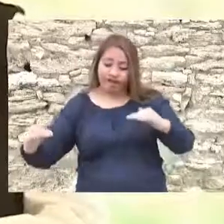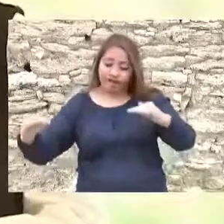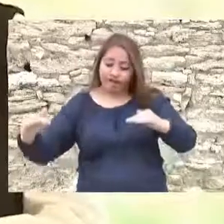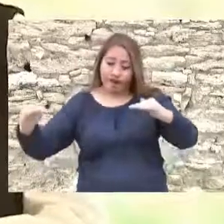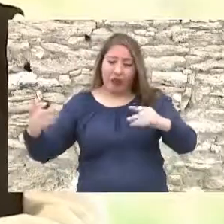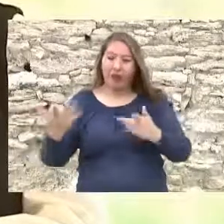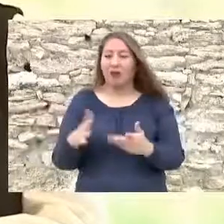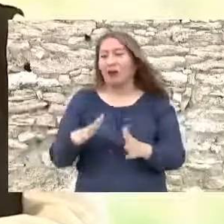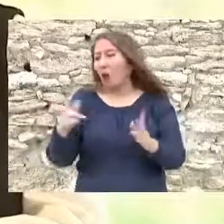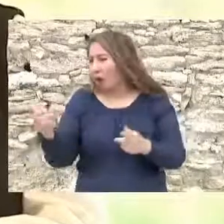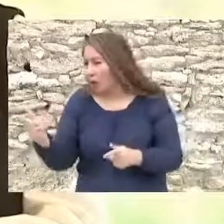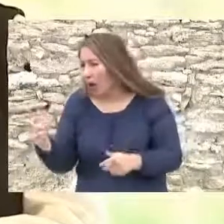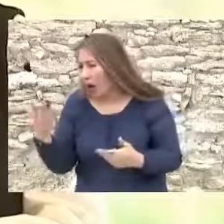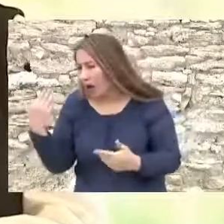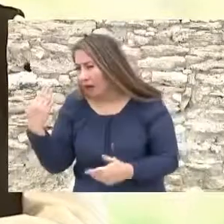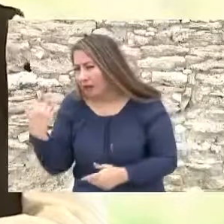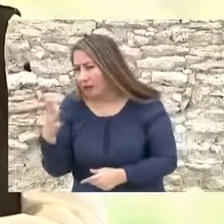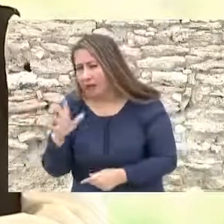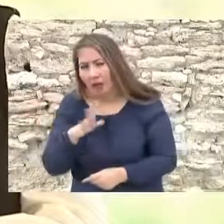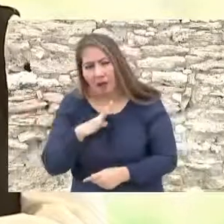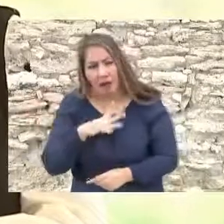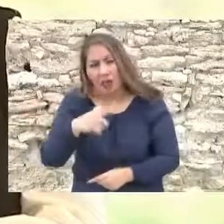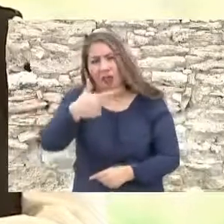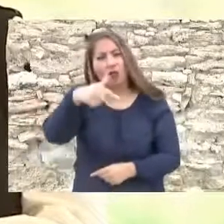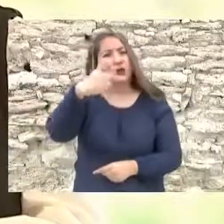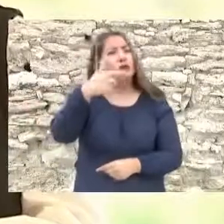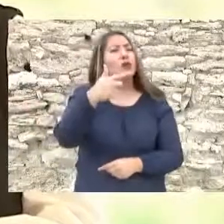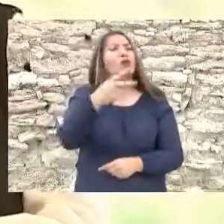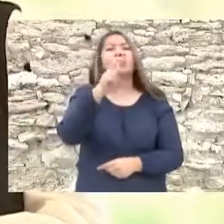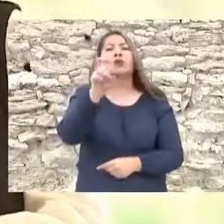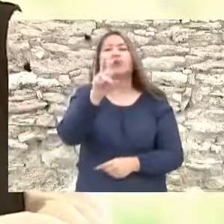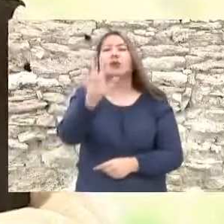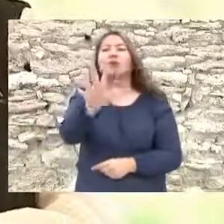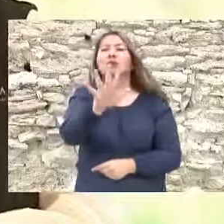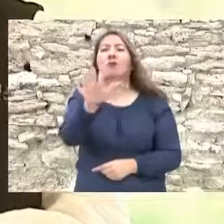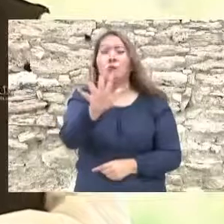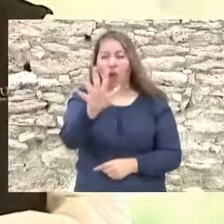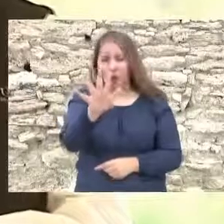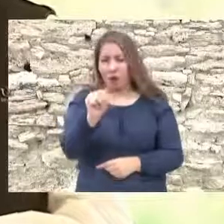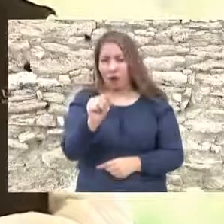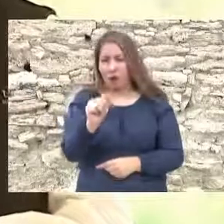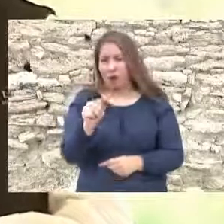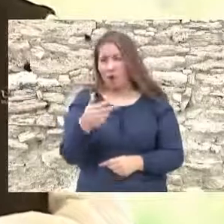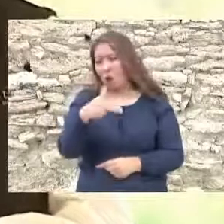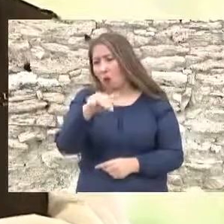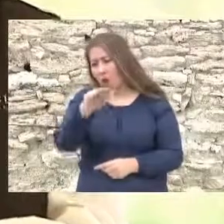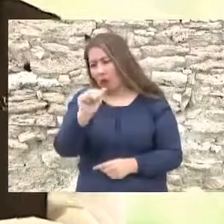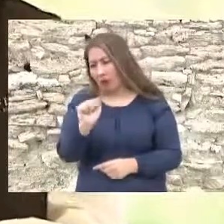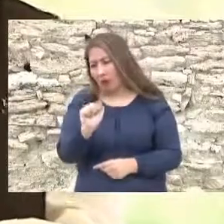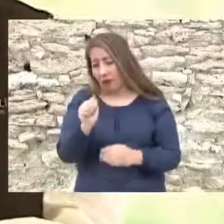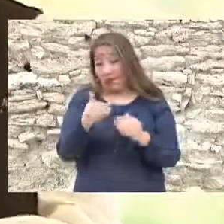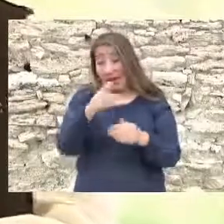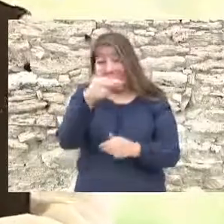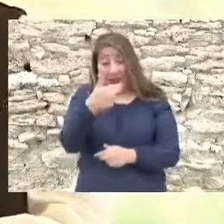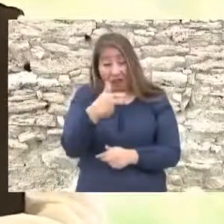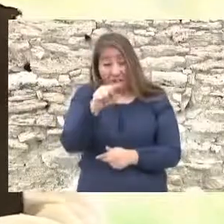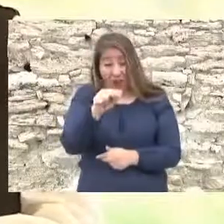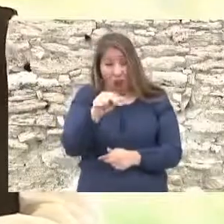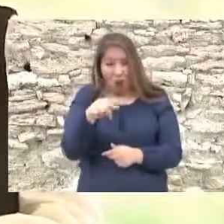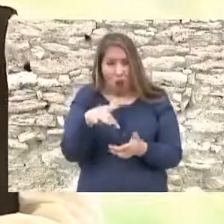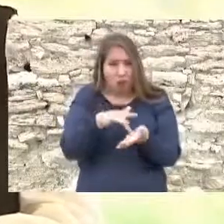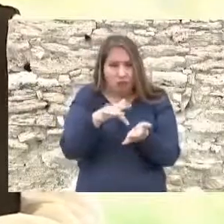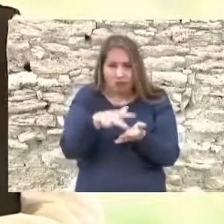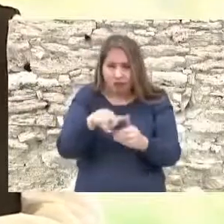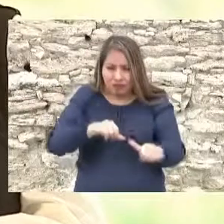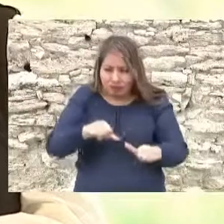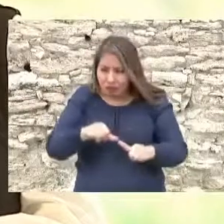su administración había 250 hectáreas de humedad de las casi 84 mil. Hoy, gracias